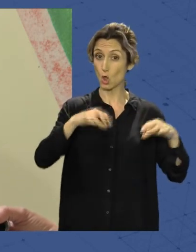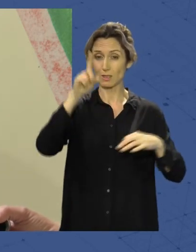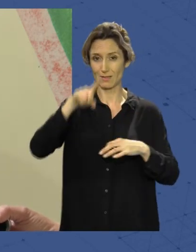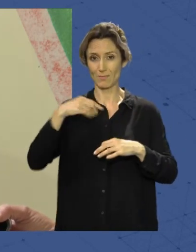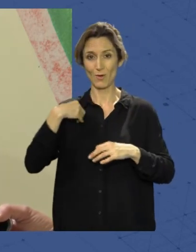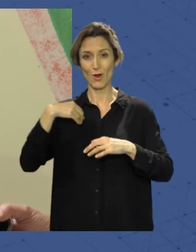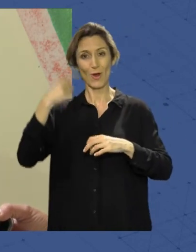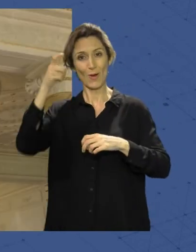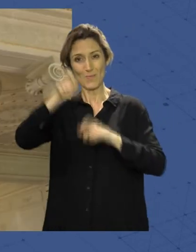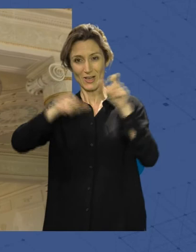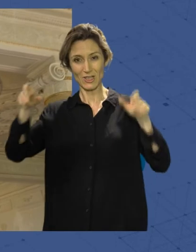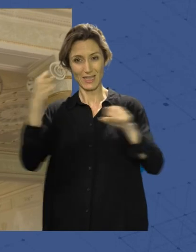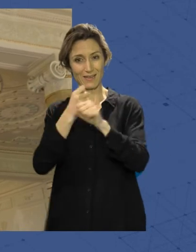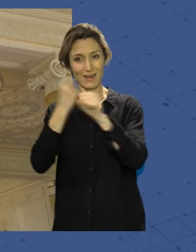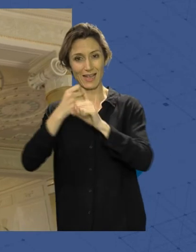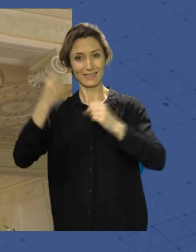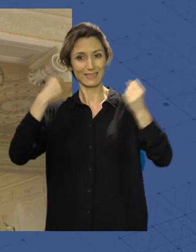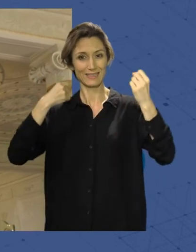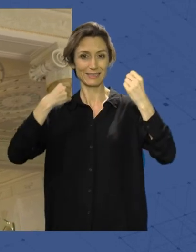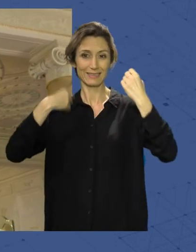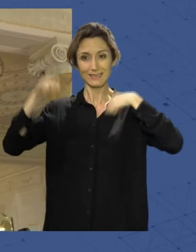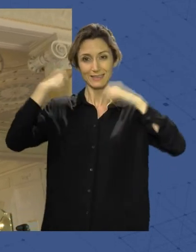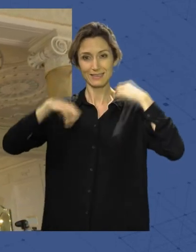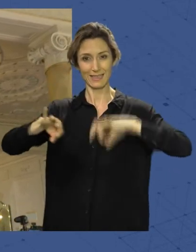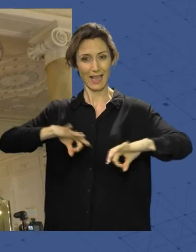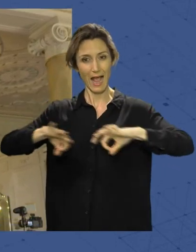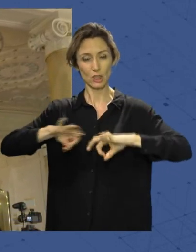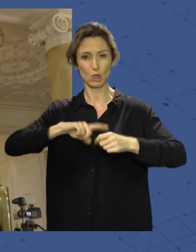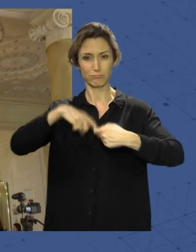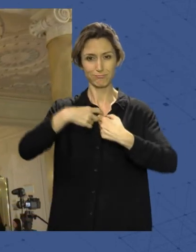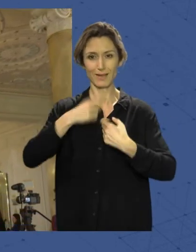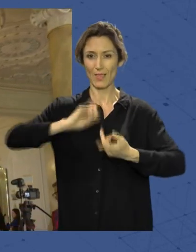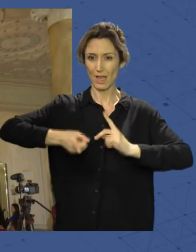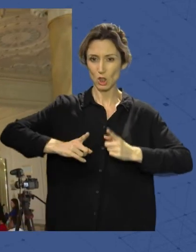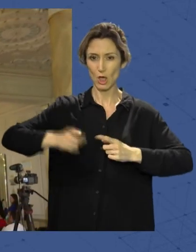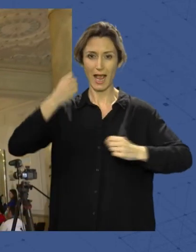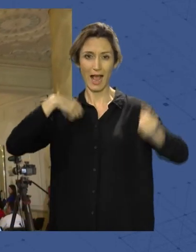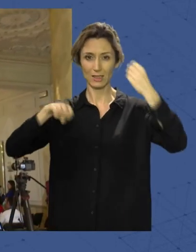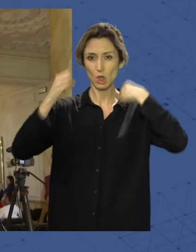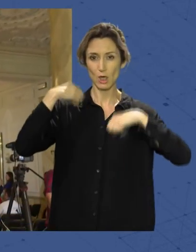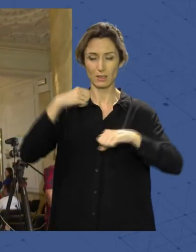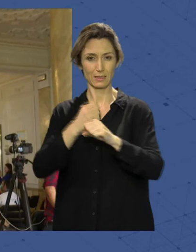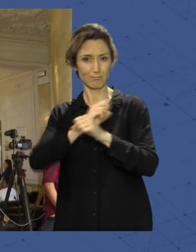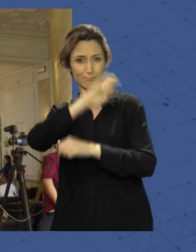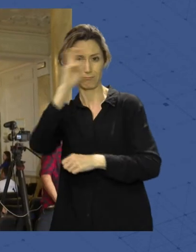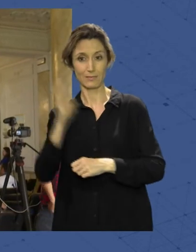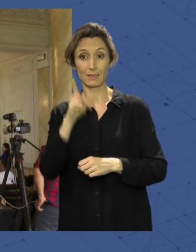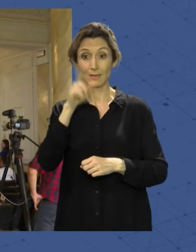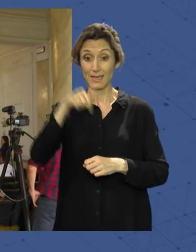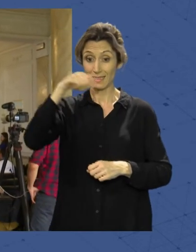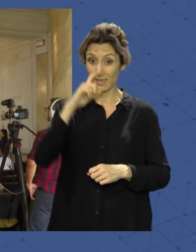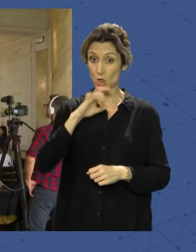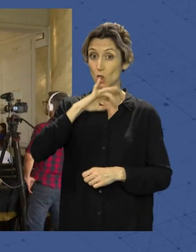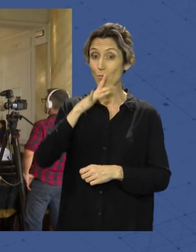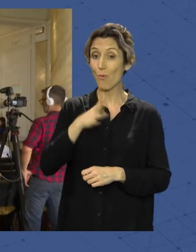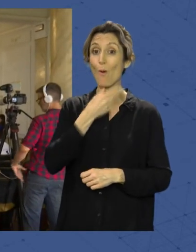pues ya sabéis pues compuesto por directores de teatro actores actrices etcétera Este año también estamos muy contentos porque hemos sacado